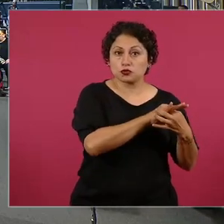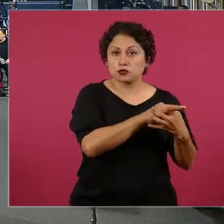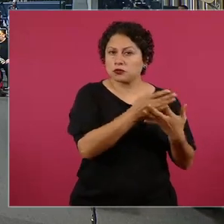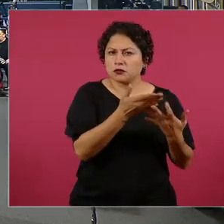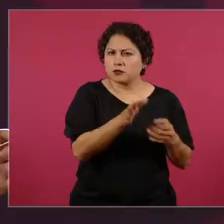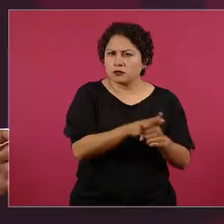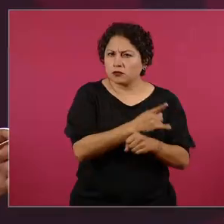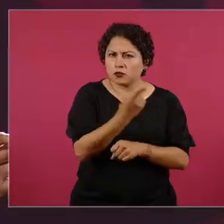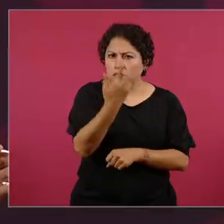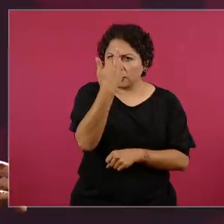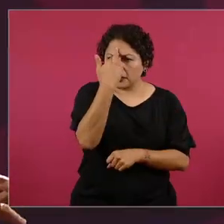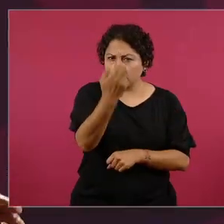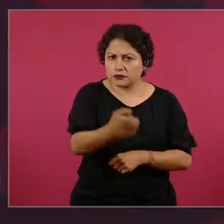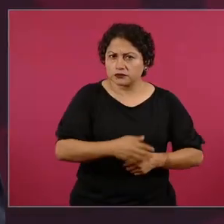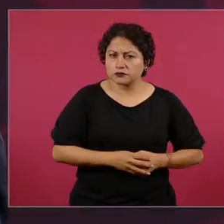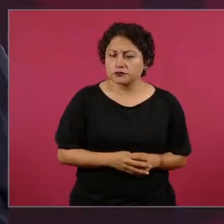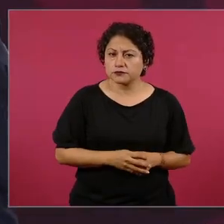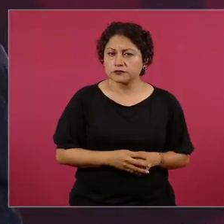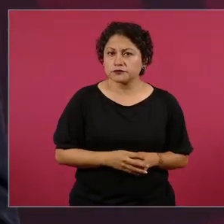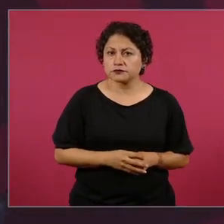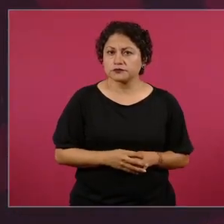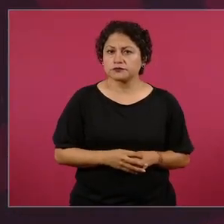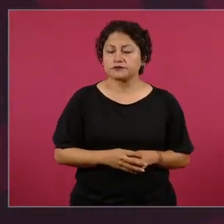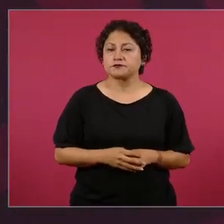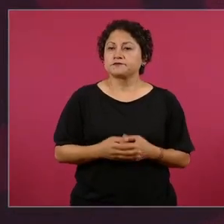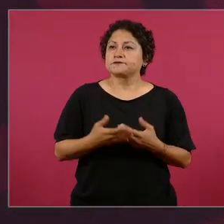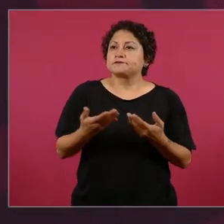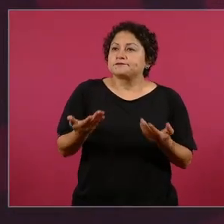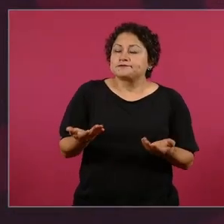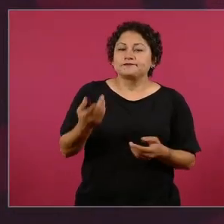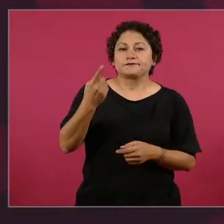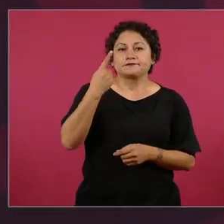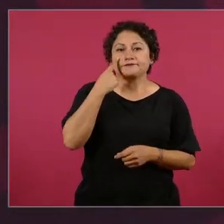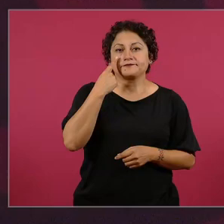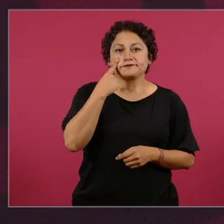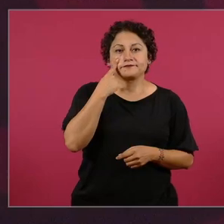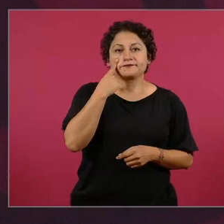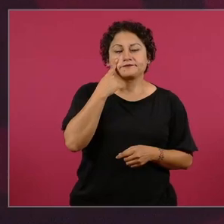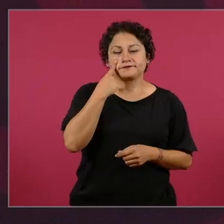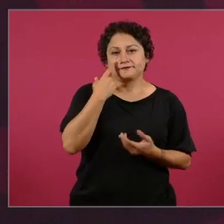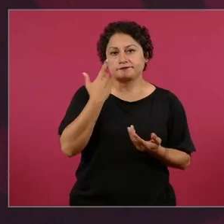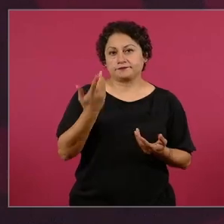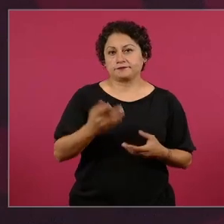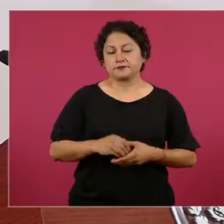Pues es que ellos